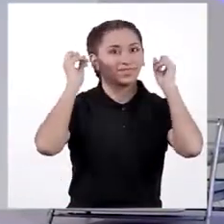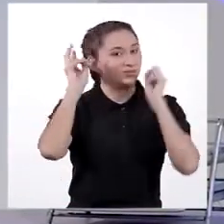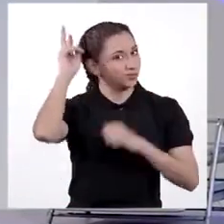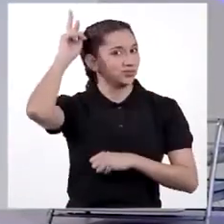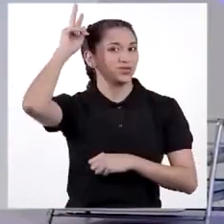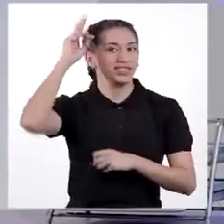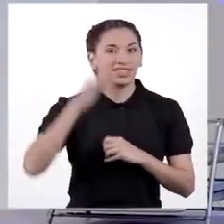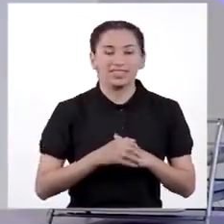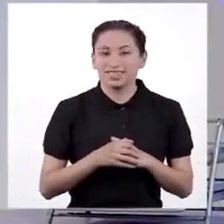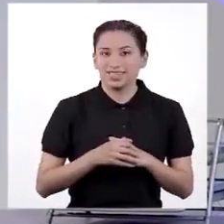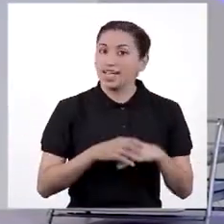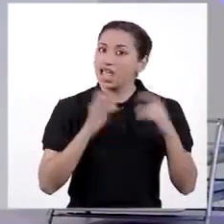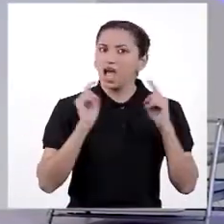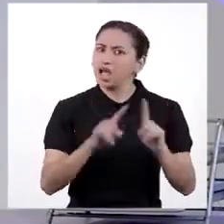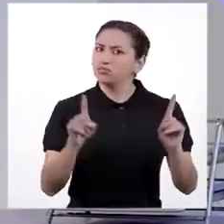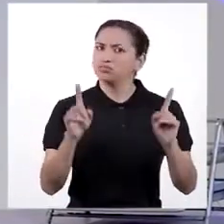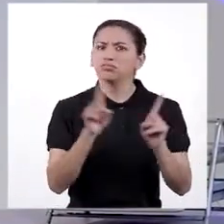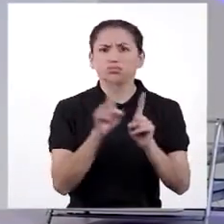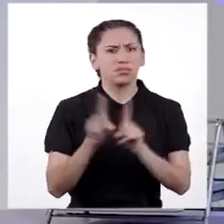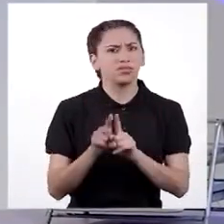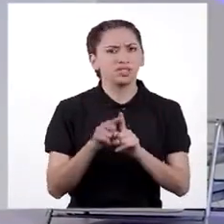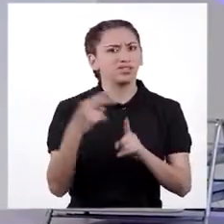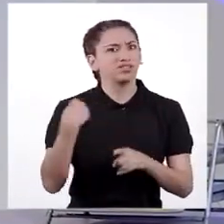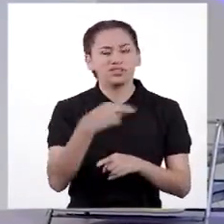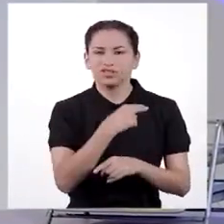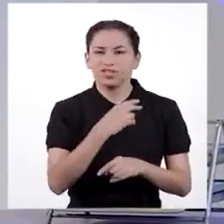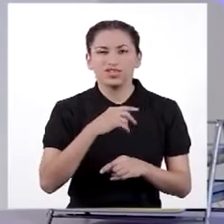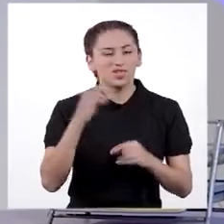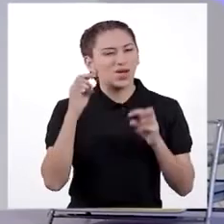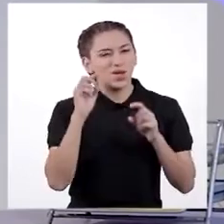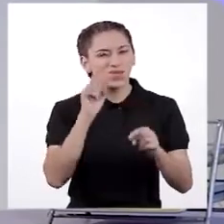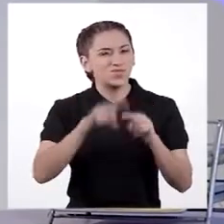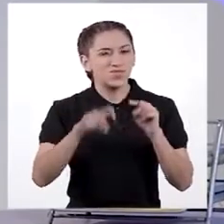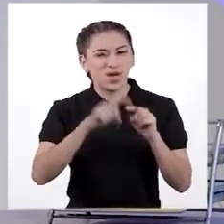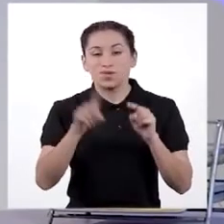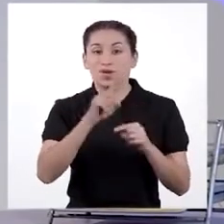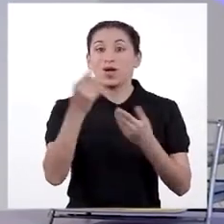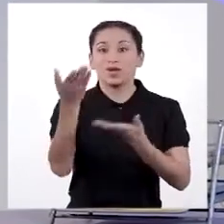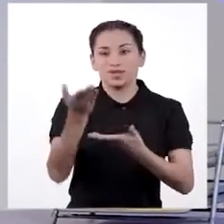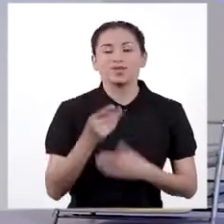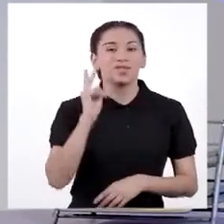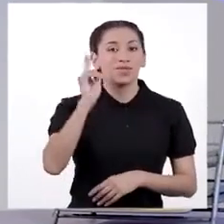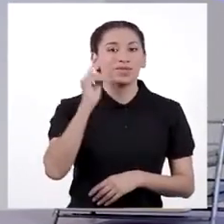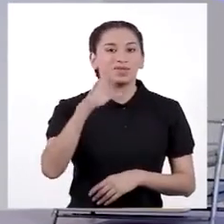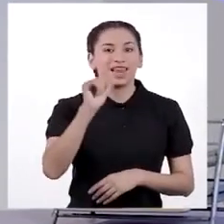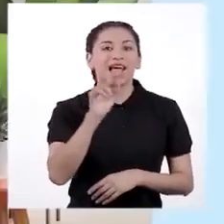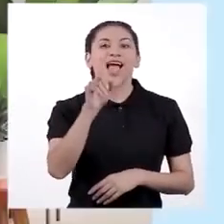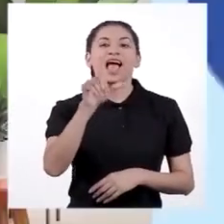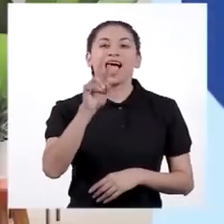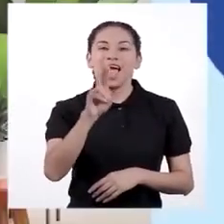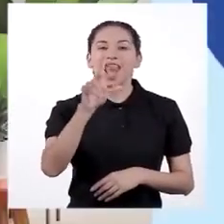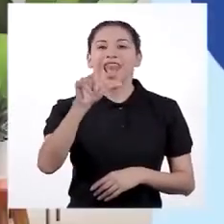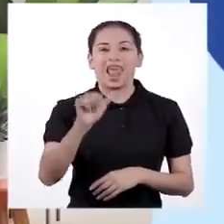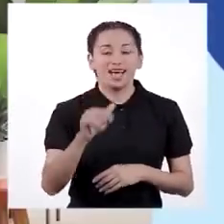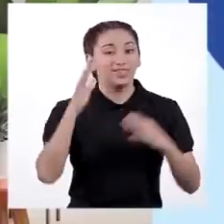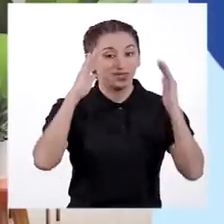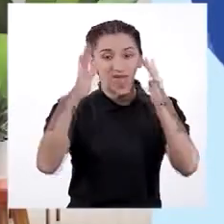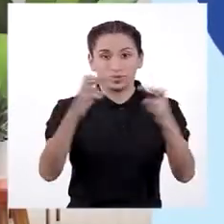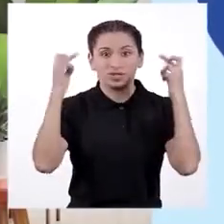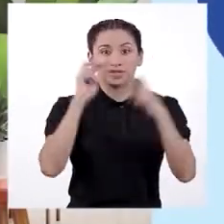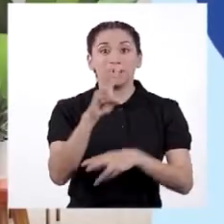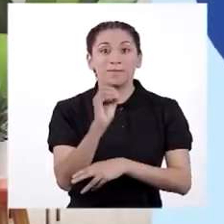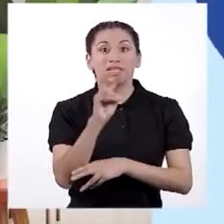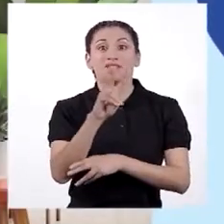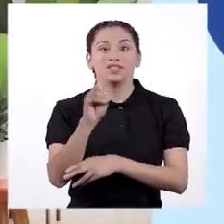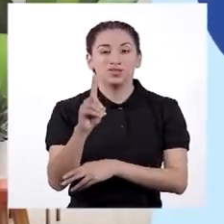como yo. Y para tener ese dato bien presente y no volvernos memes, estamos con la profesora Carla Palacín. ¡Hola, chicas y chicos!